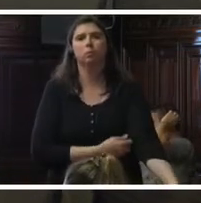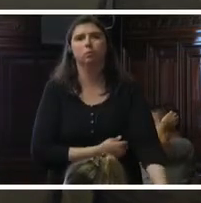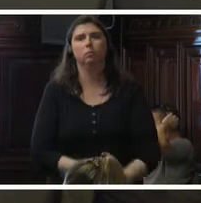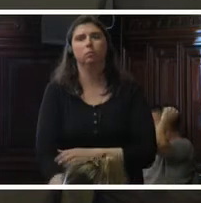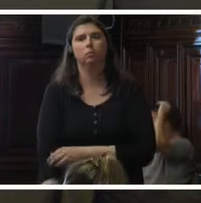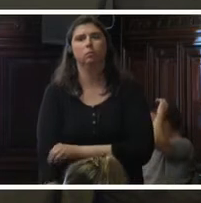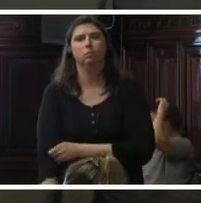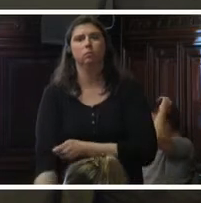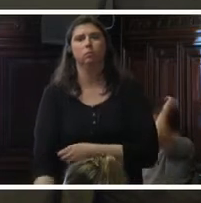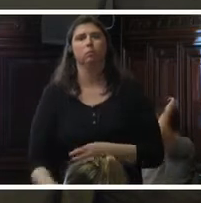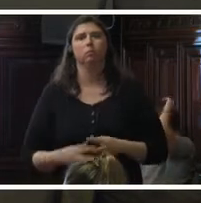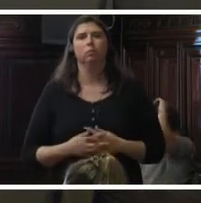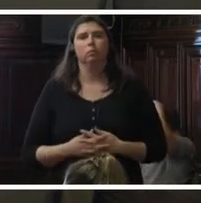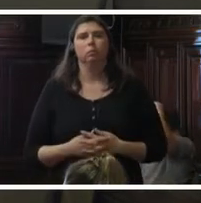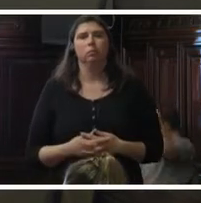no, pero esto es lo que sabes.